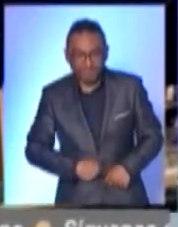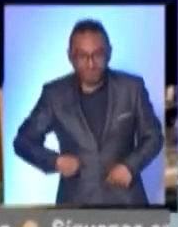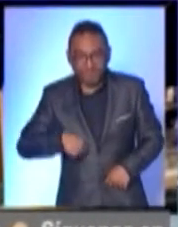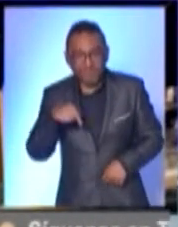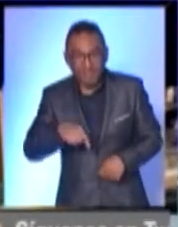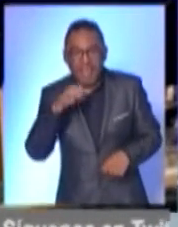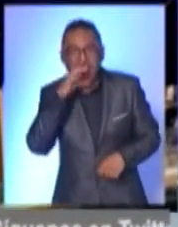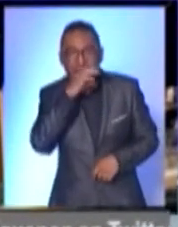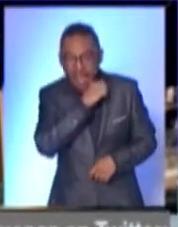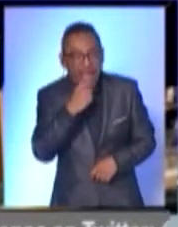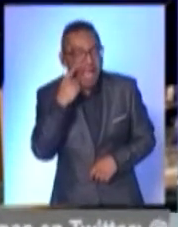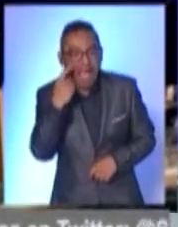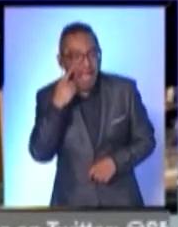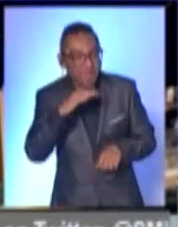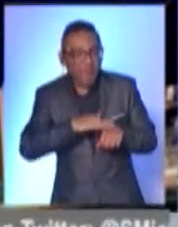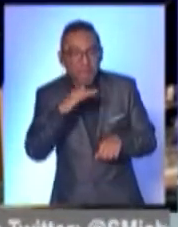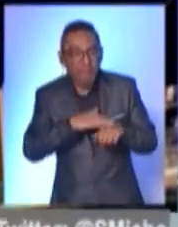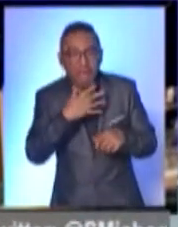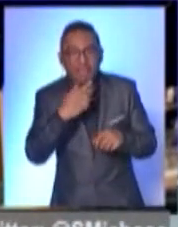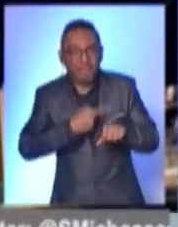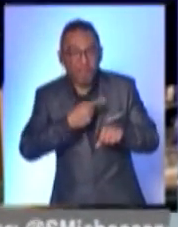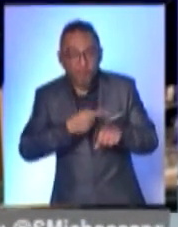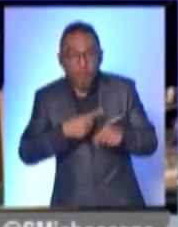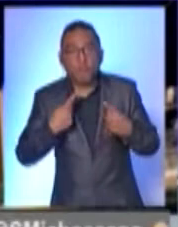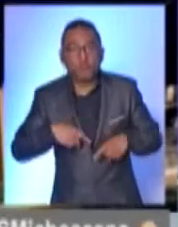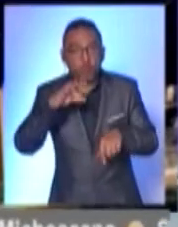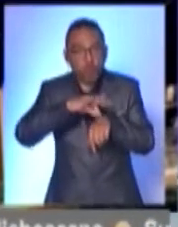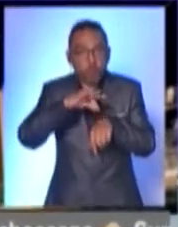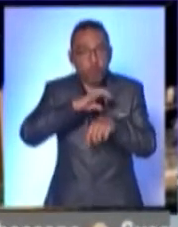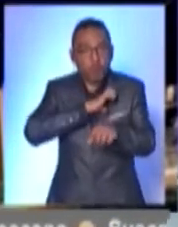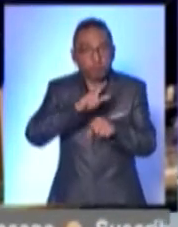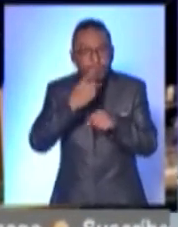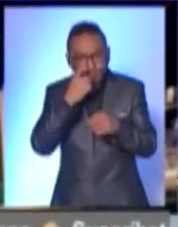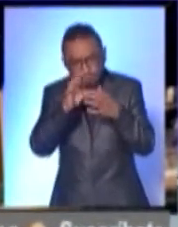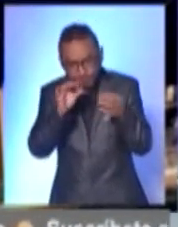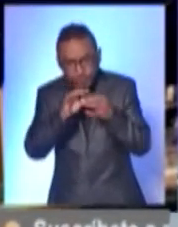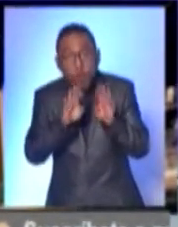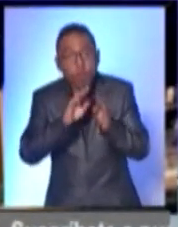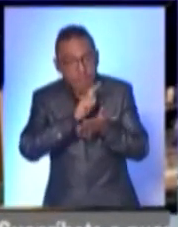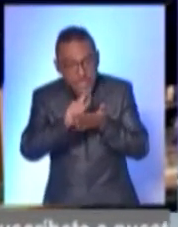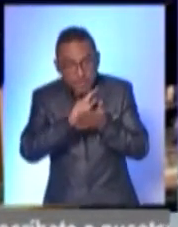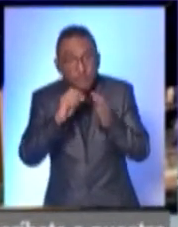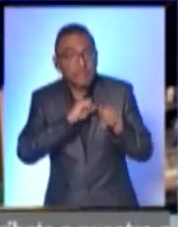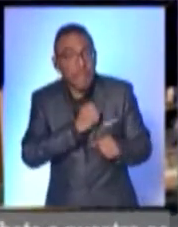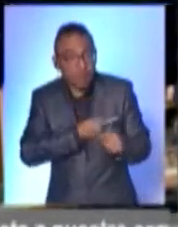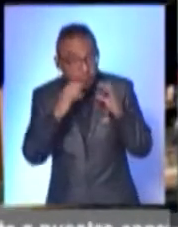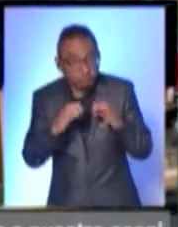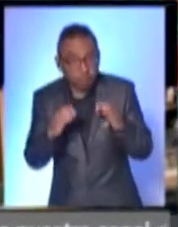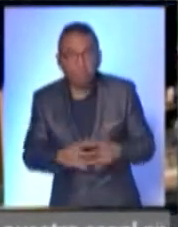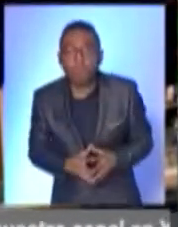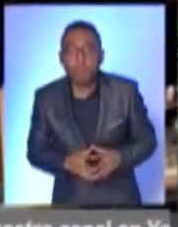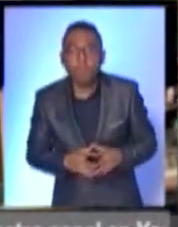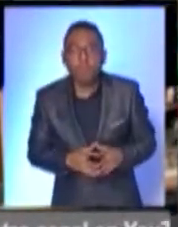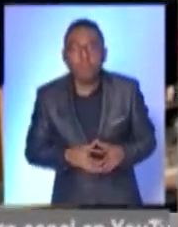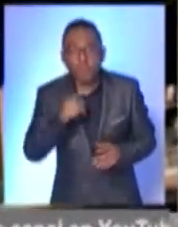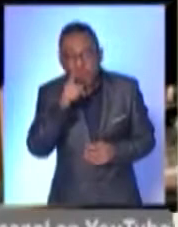temporada de calor, especialistas nos dan algunas recomendaciones de higiene para la población. A